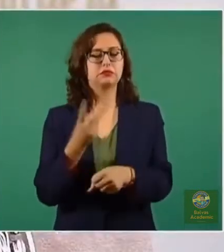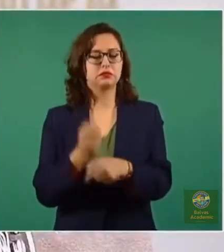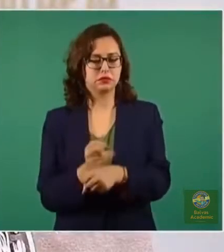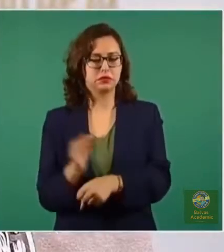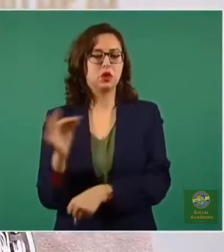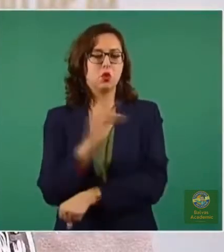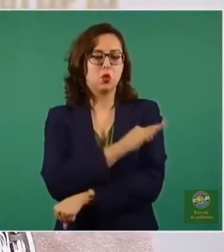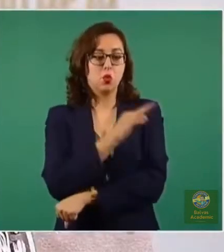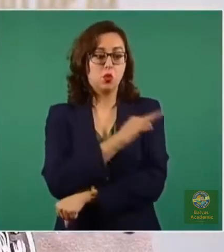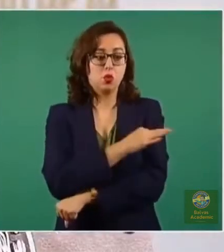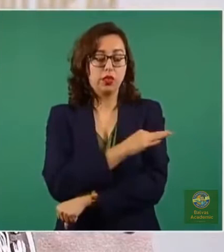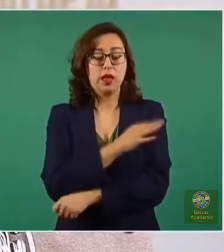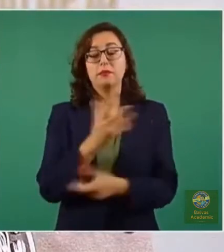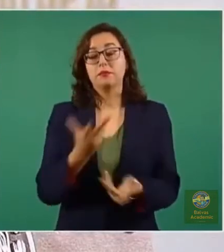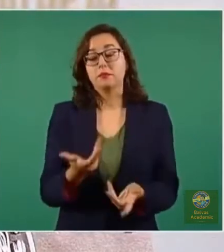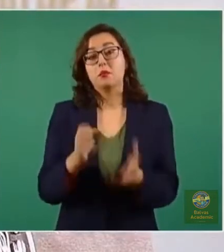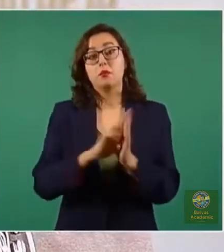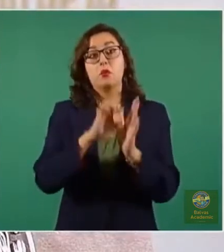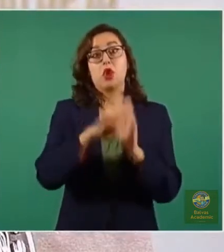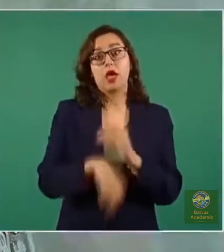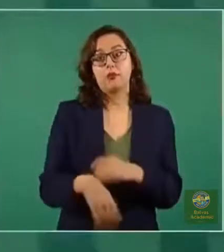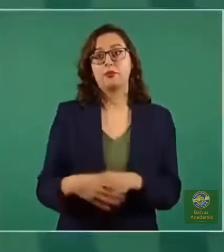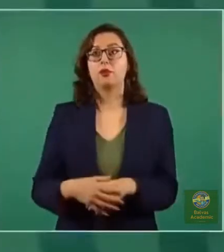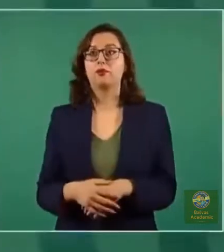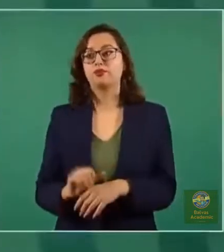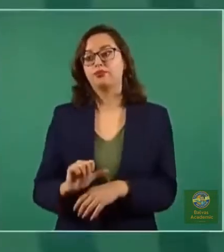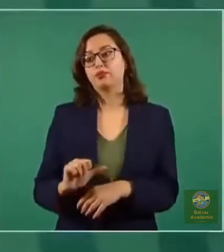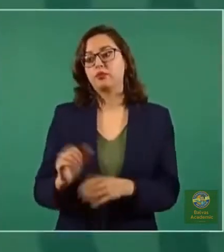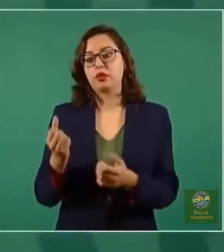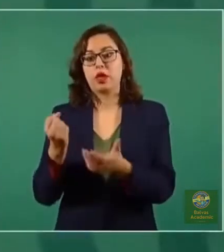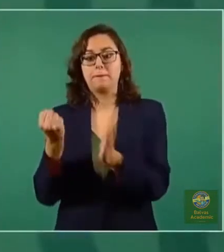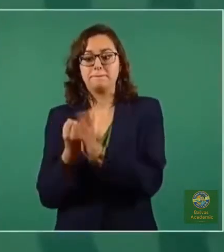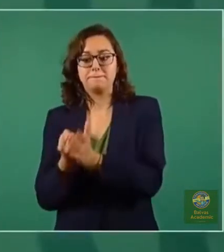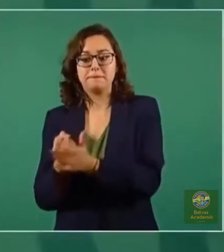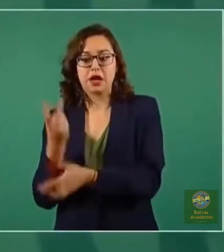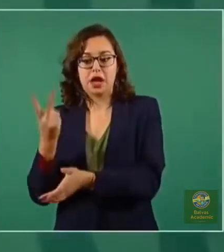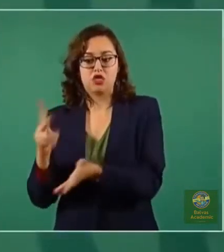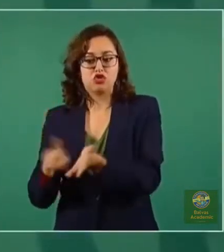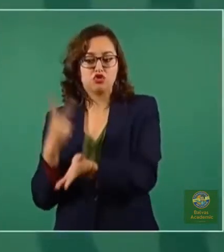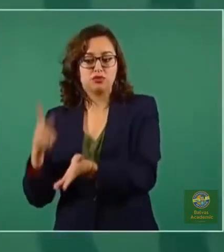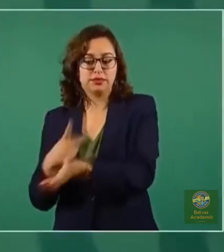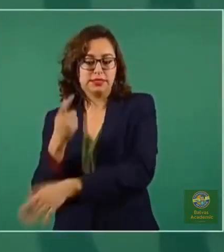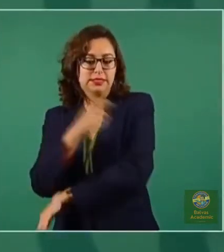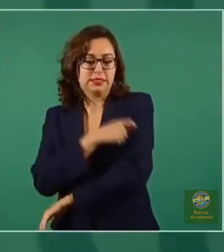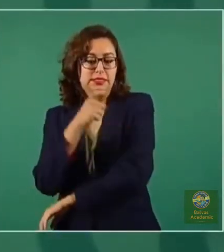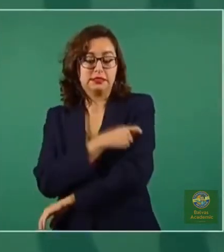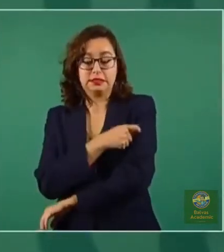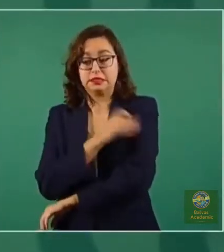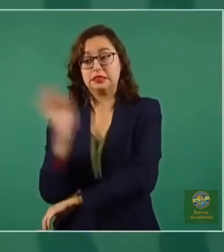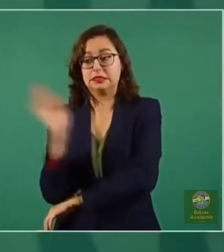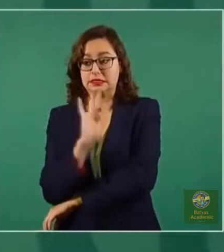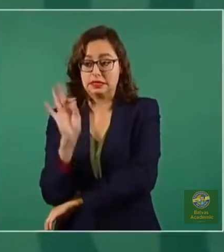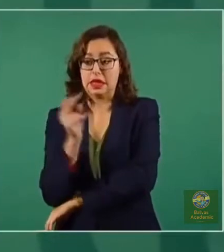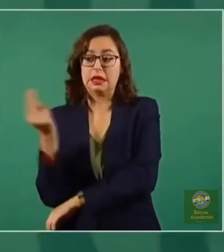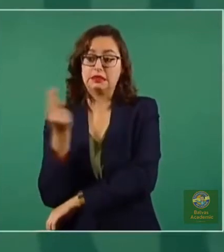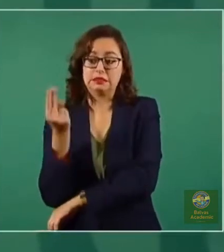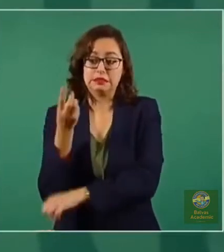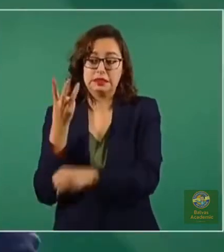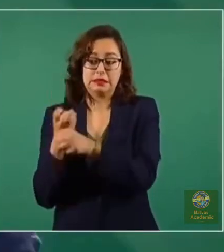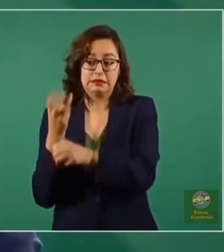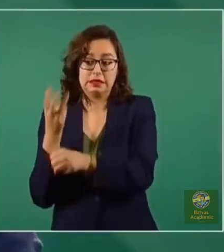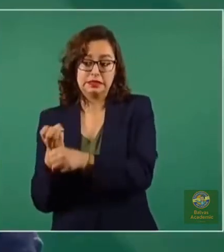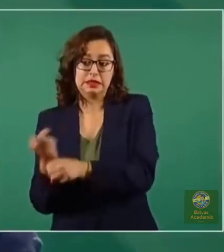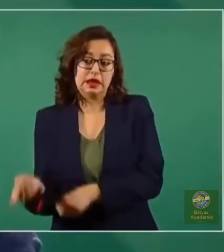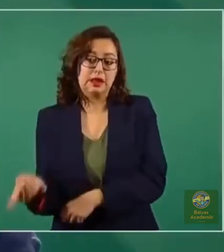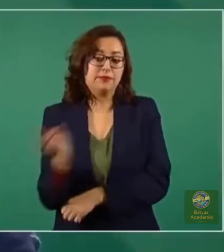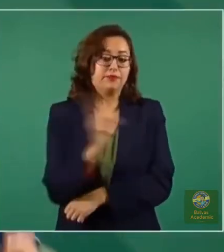tercera para los esquemas de dos dosis, segunda para los esquemas de una dosis, como la vacuna CanSino, la